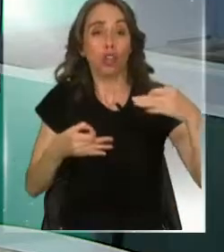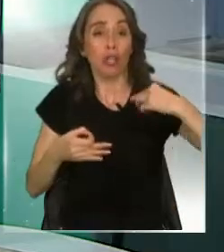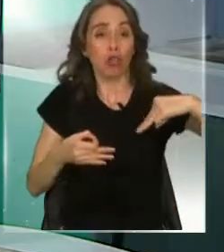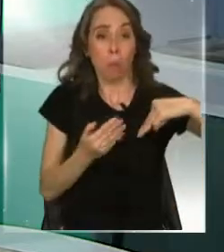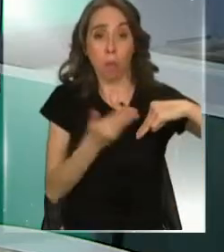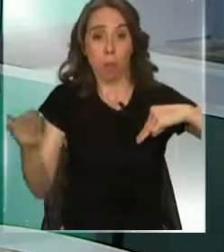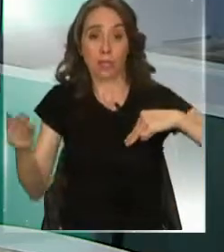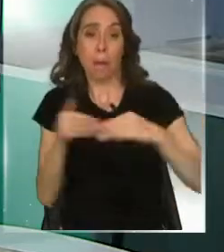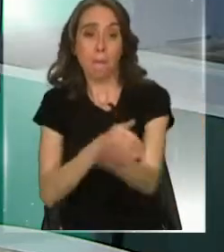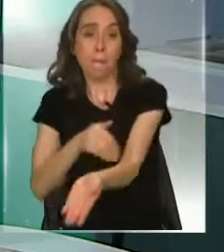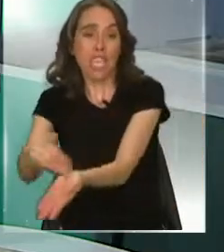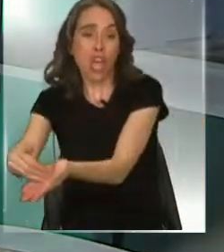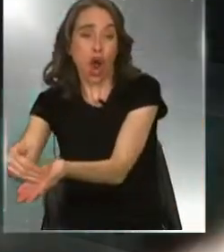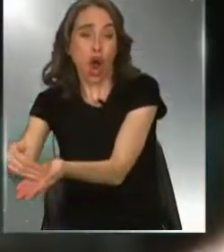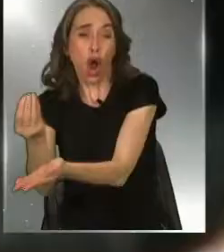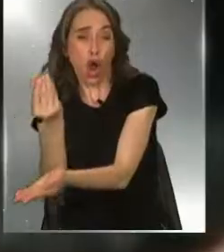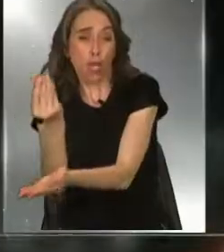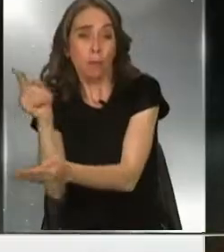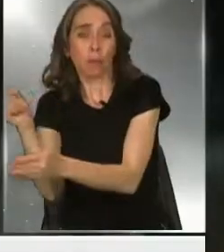tiene esta investigación.